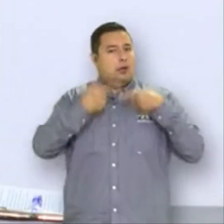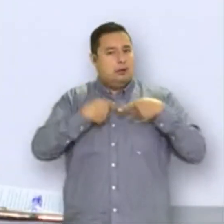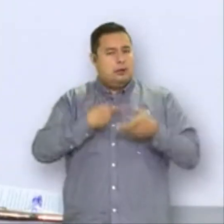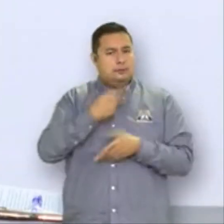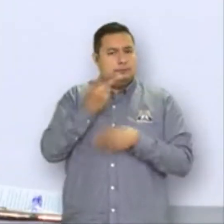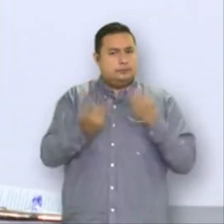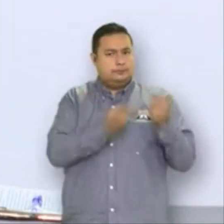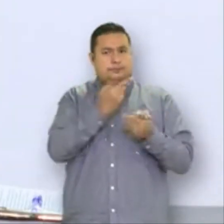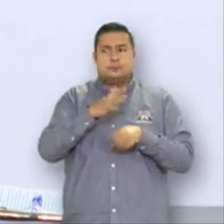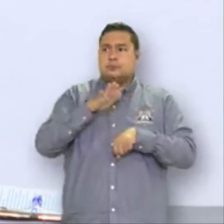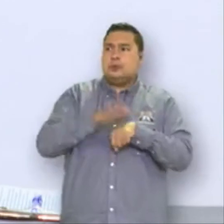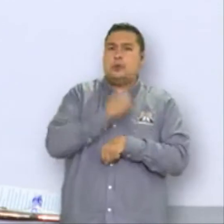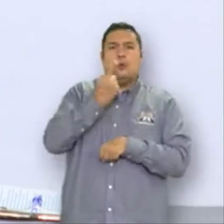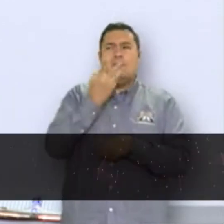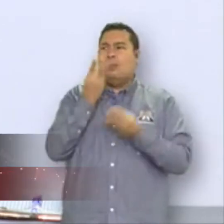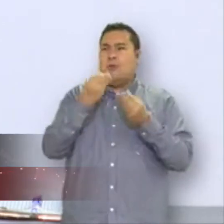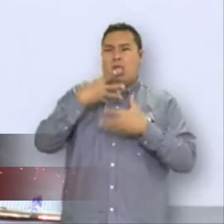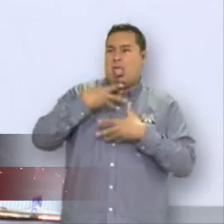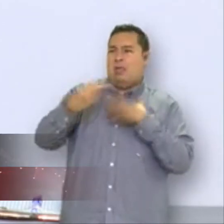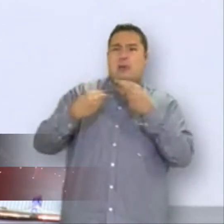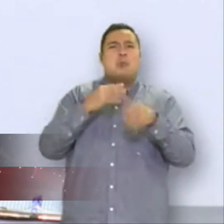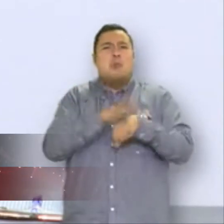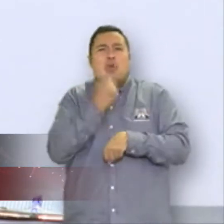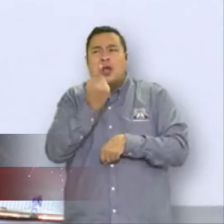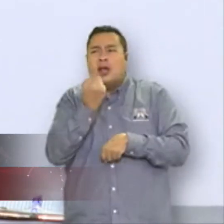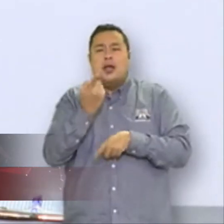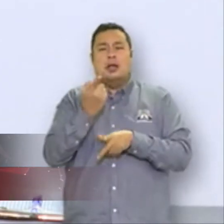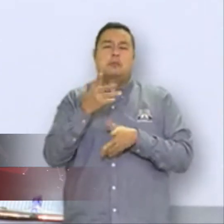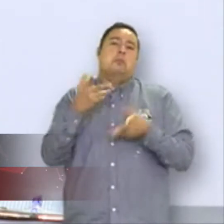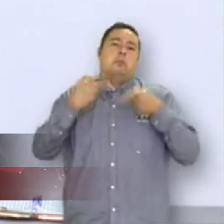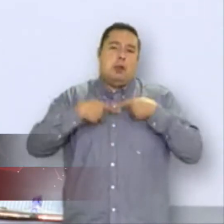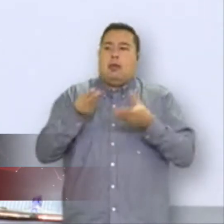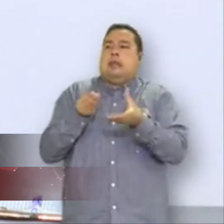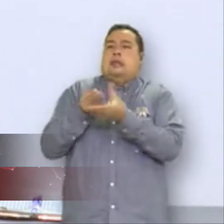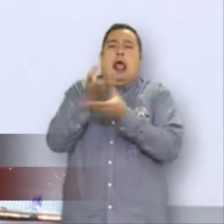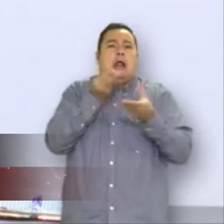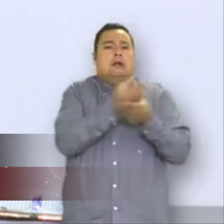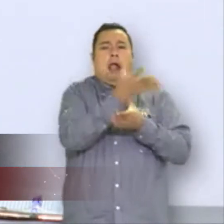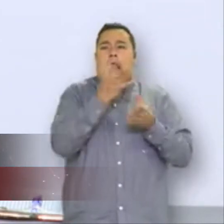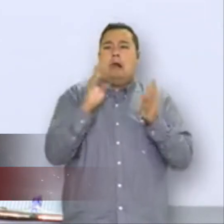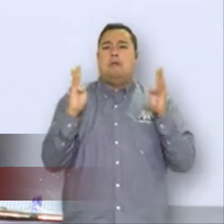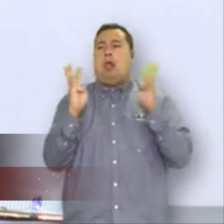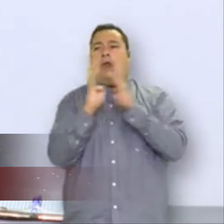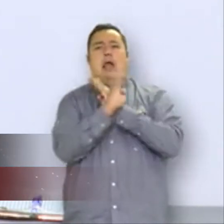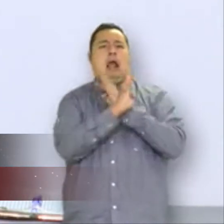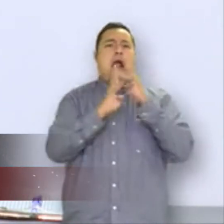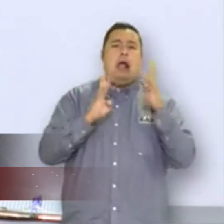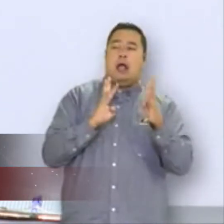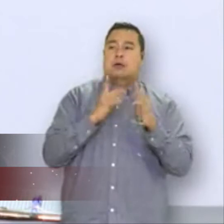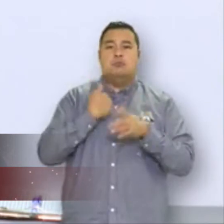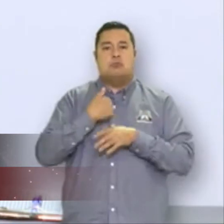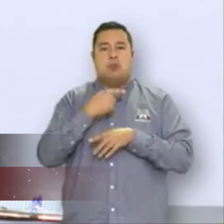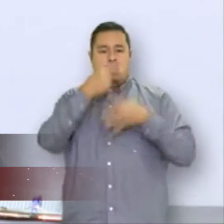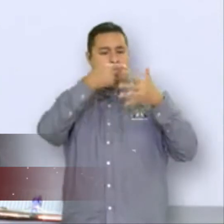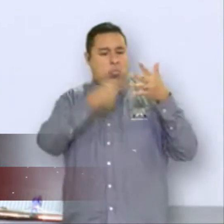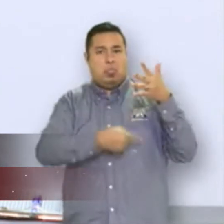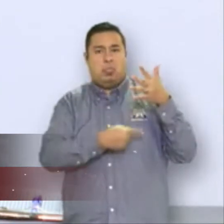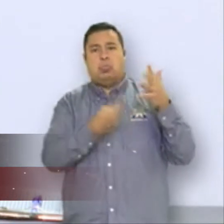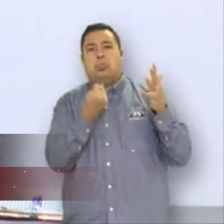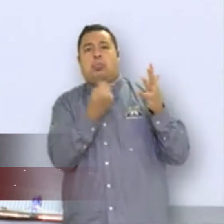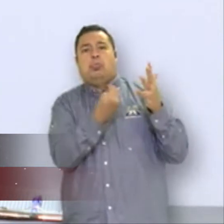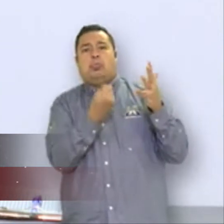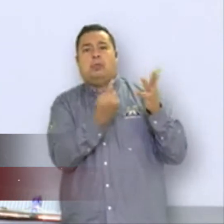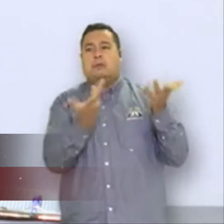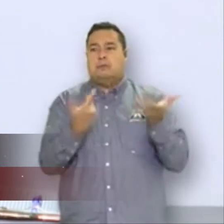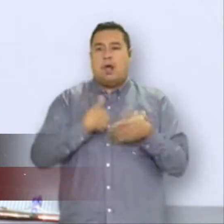por qué hay tantos contagios, por qué la gente se mueve, por qué la gente no lleva a cabo la protección que